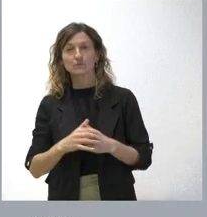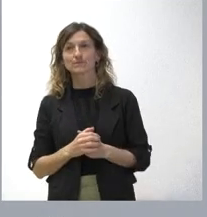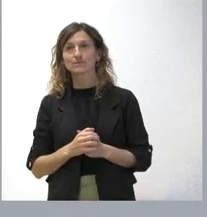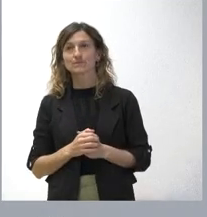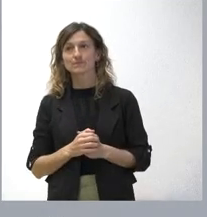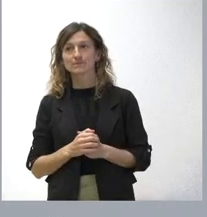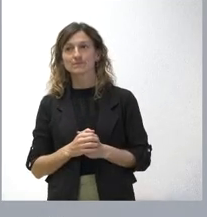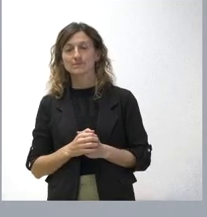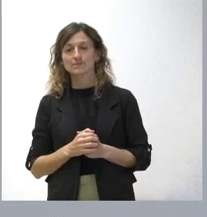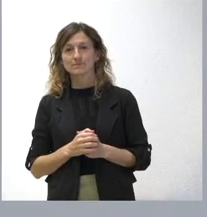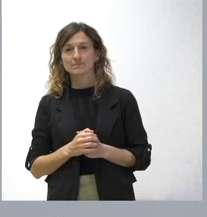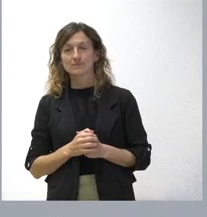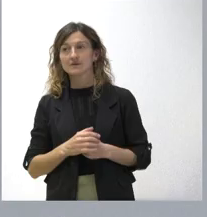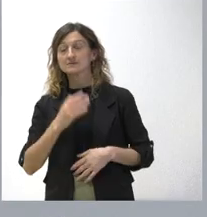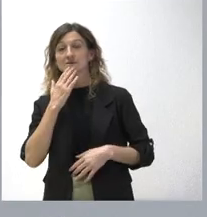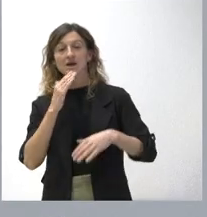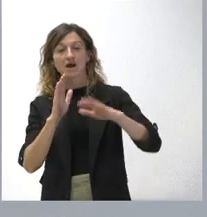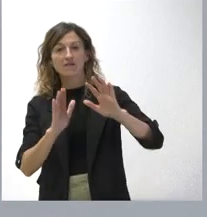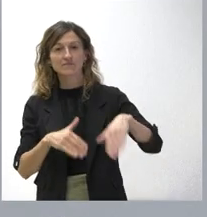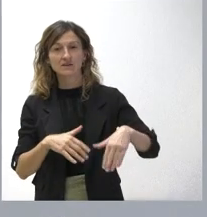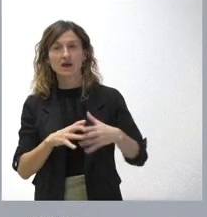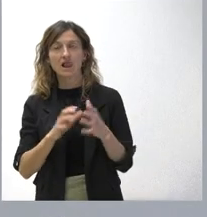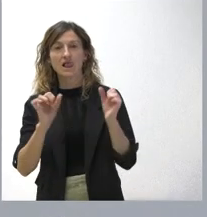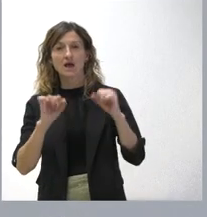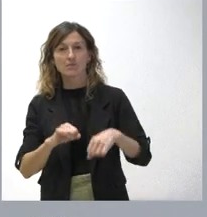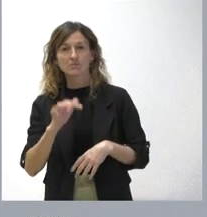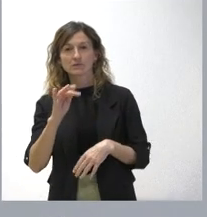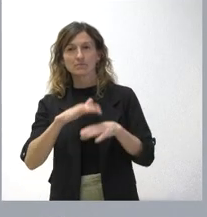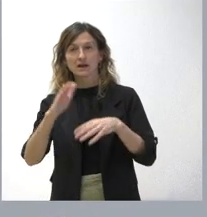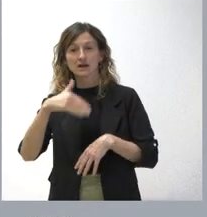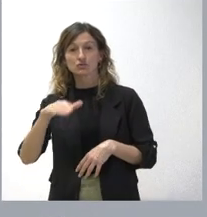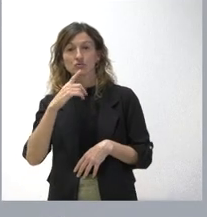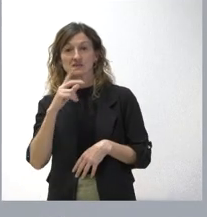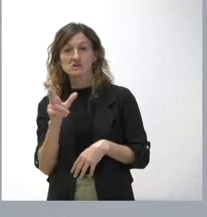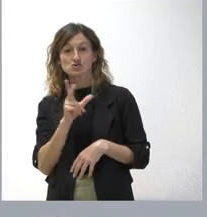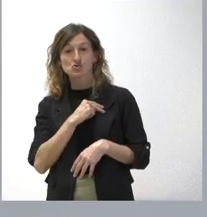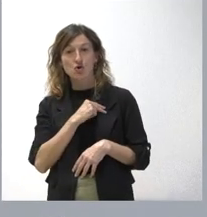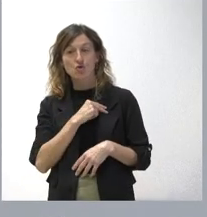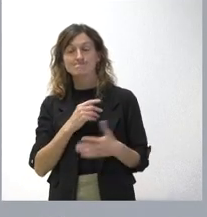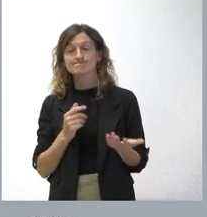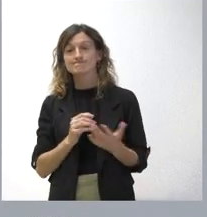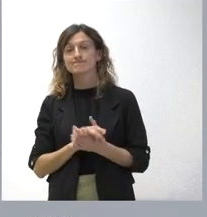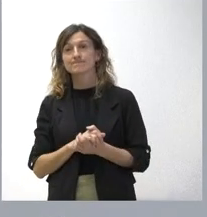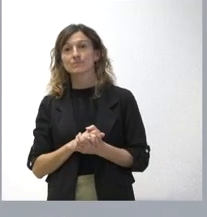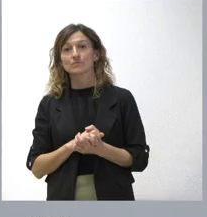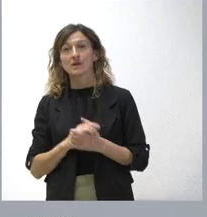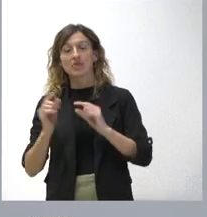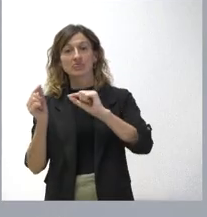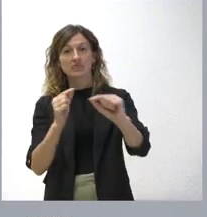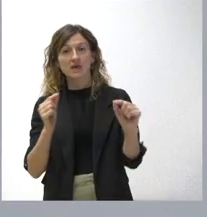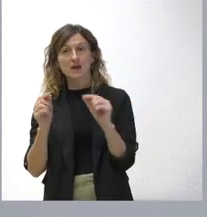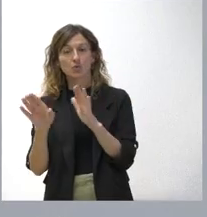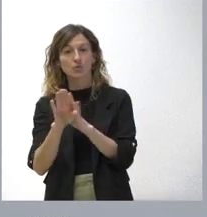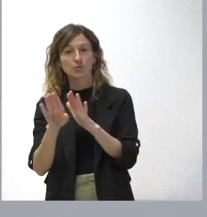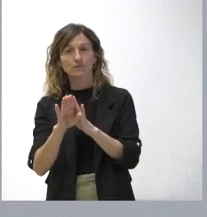Si finalmente se aprueba, pues creo que sería bueno para todos, pero si es rechazado, pues nosotros el diálogo lo seguimos manteniendo.